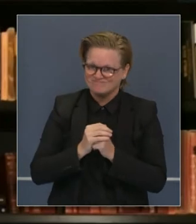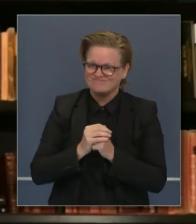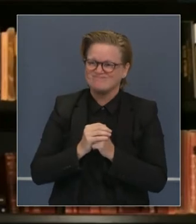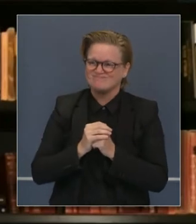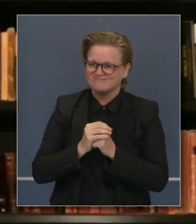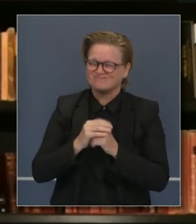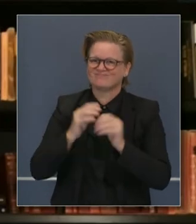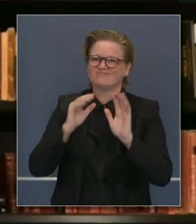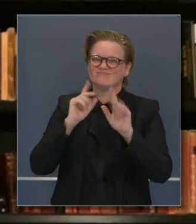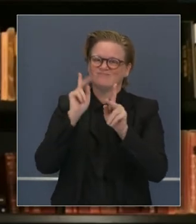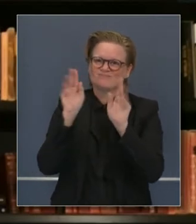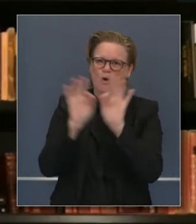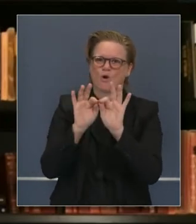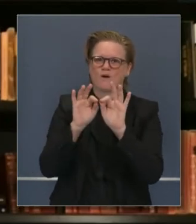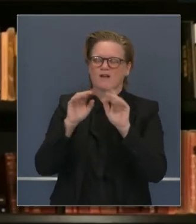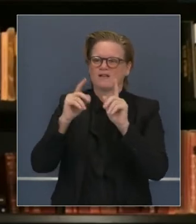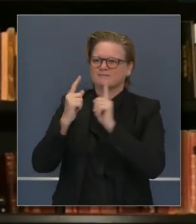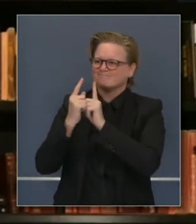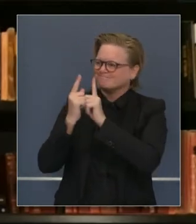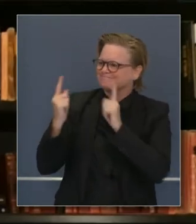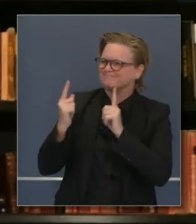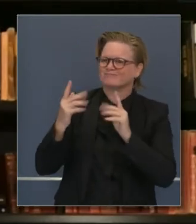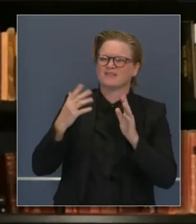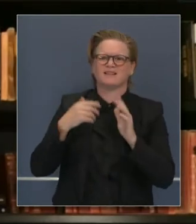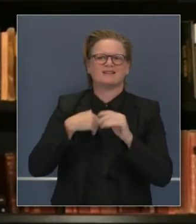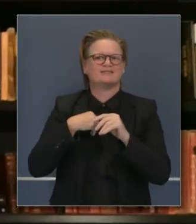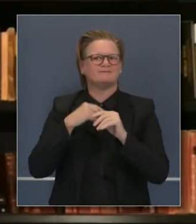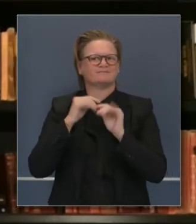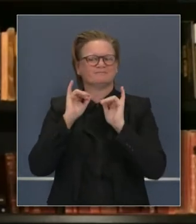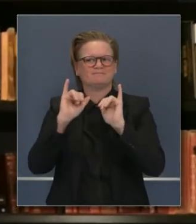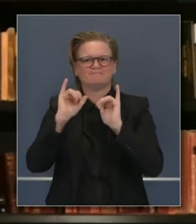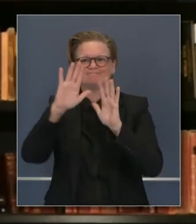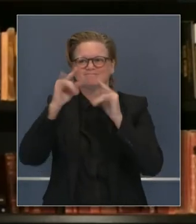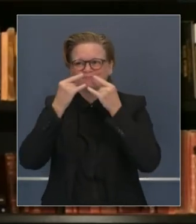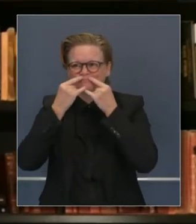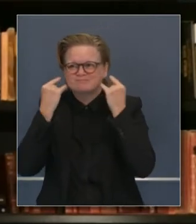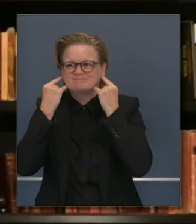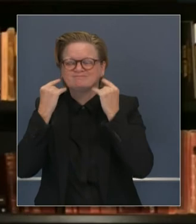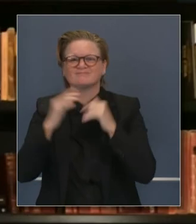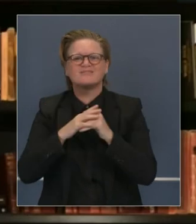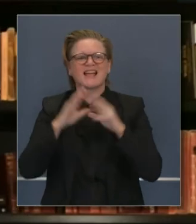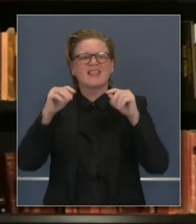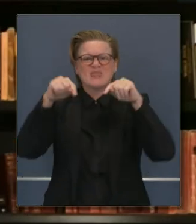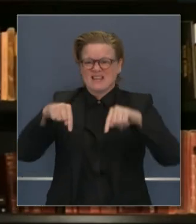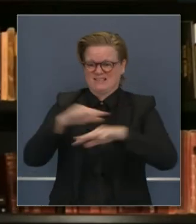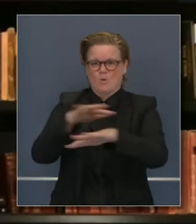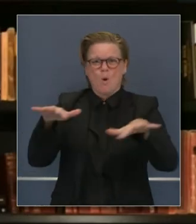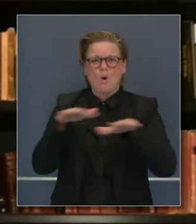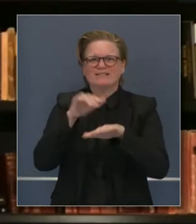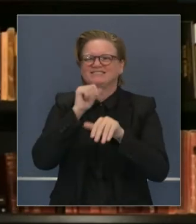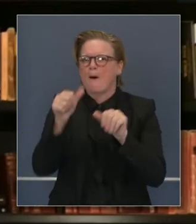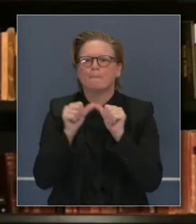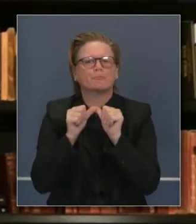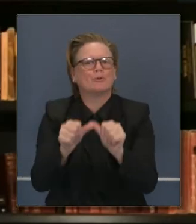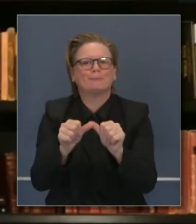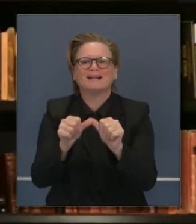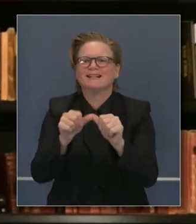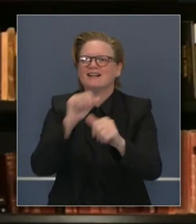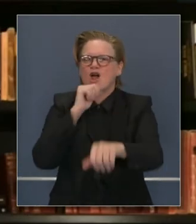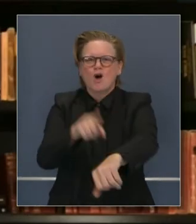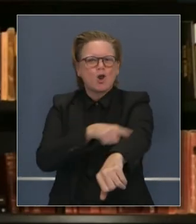Estamos en la recta final. No estamos pidiendo que lo que proponemos hoy sea permanente.